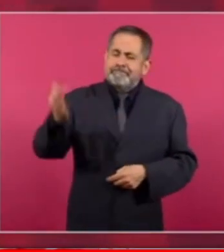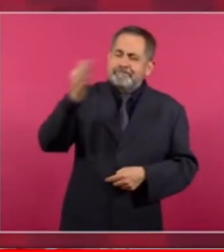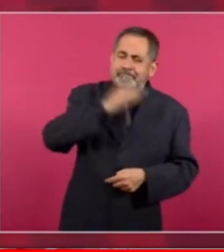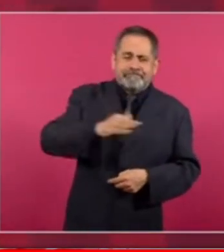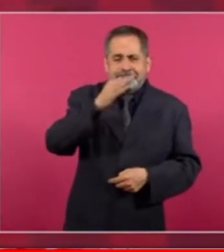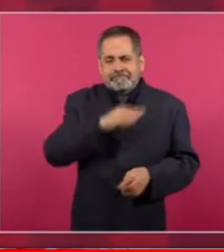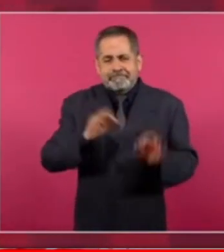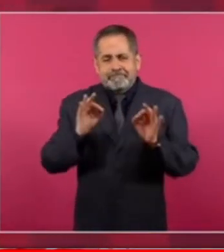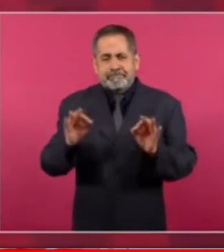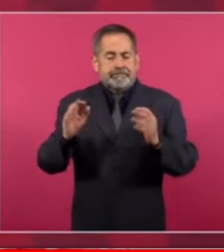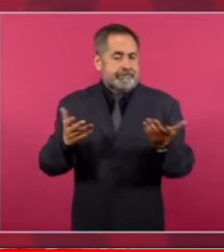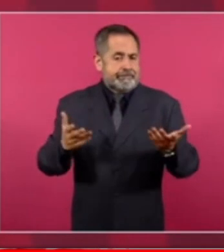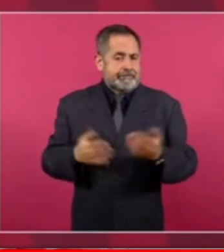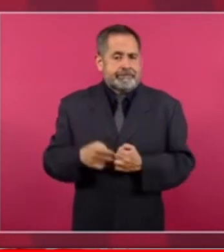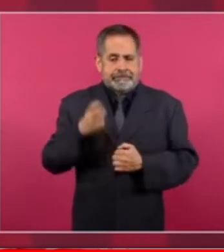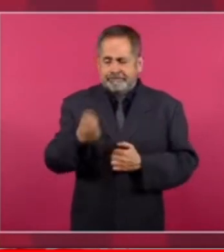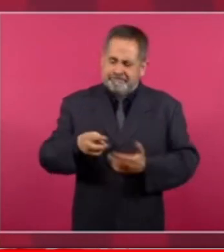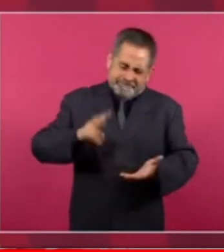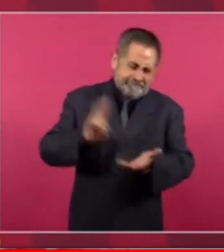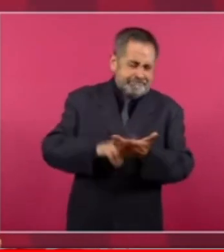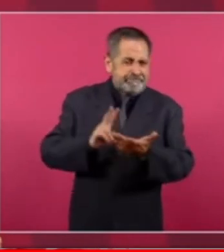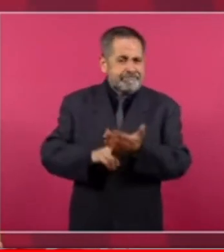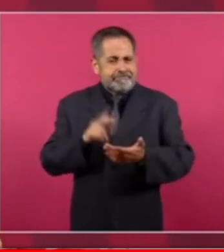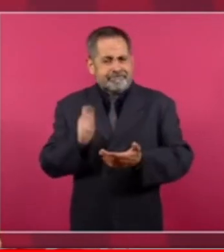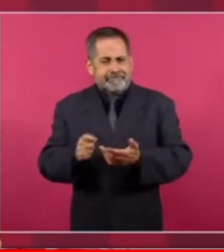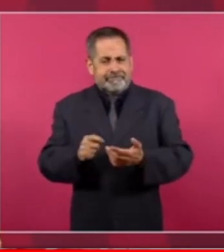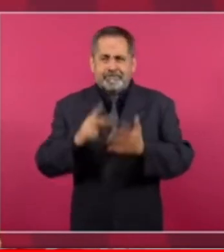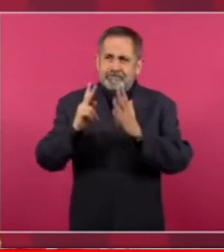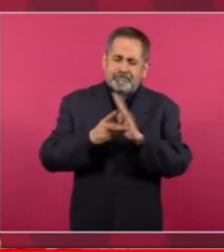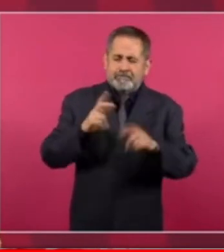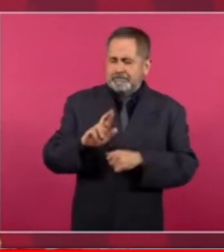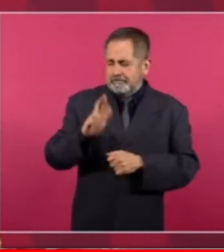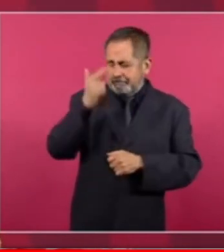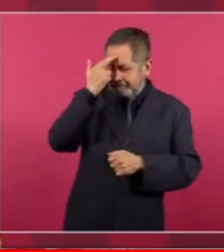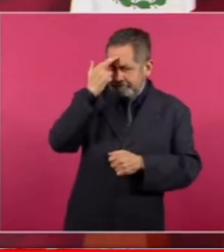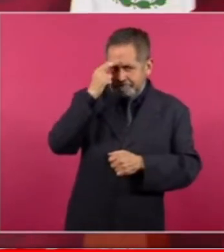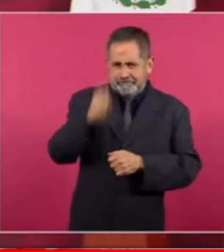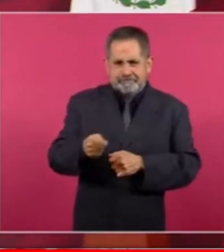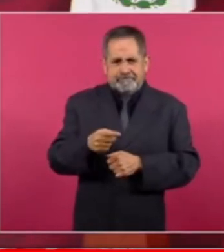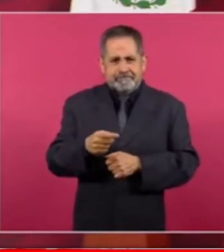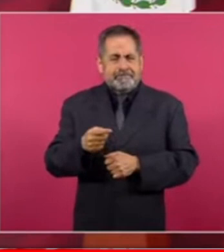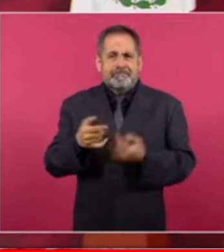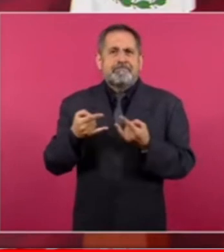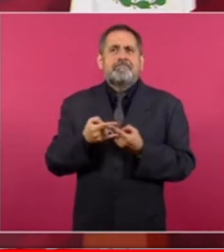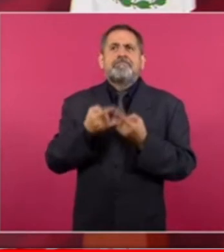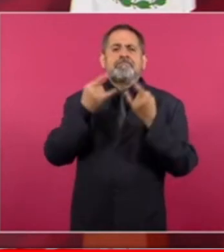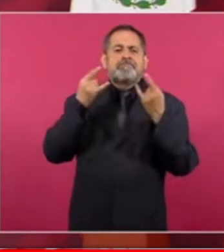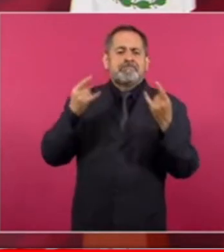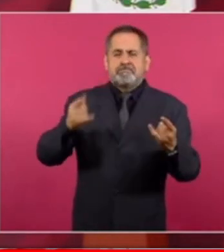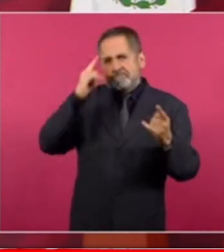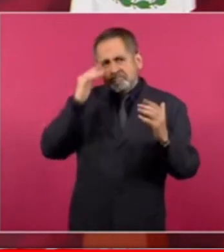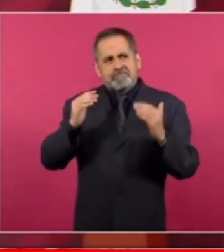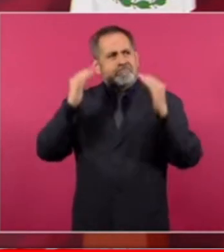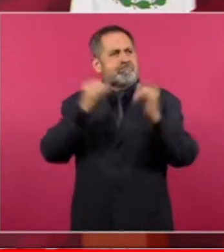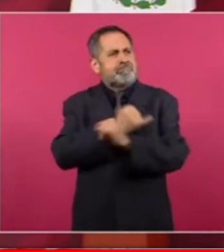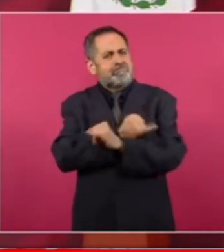vamos a hacer valer de nuevo nuestros principios soberanos